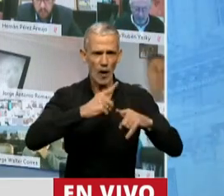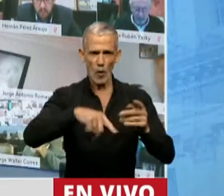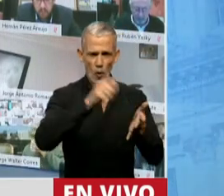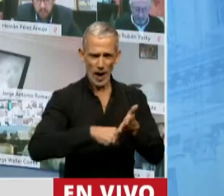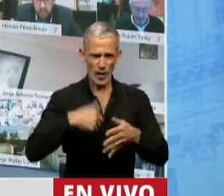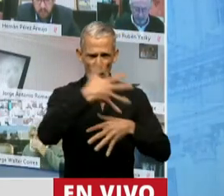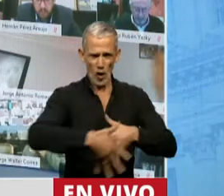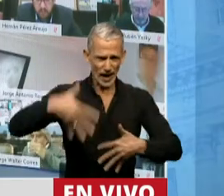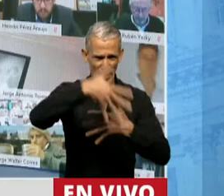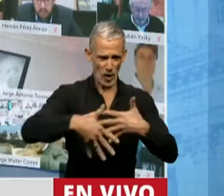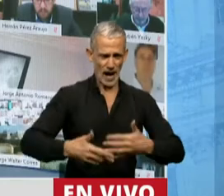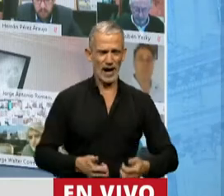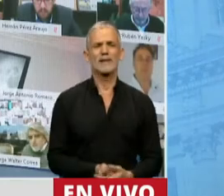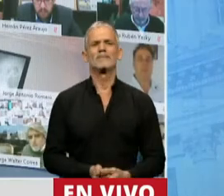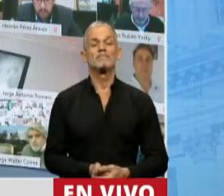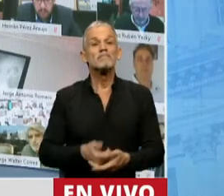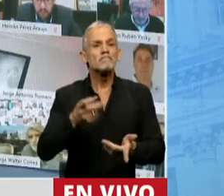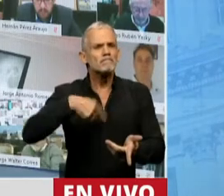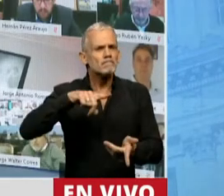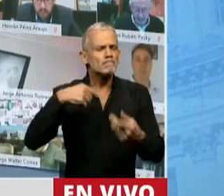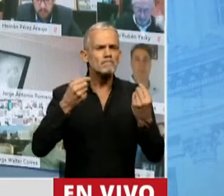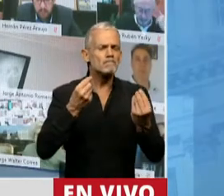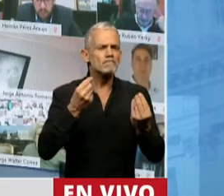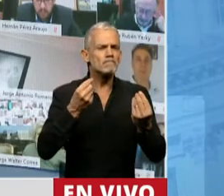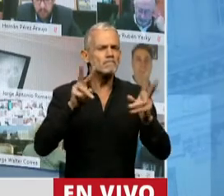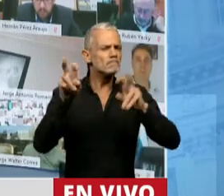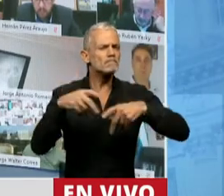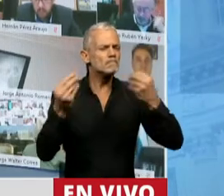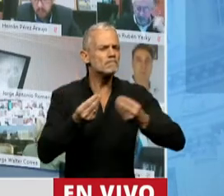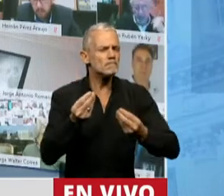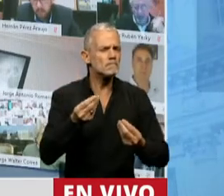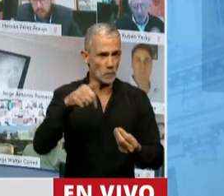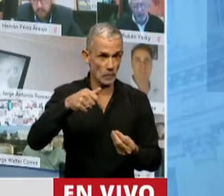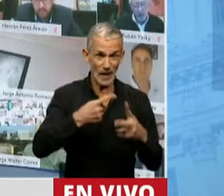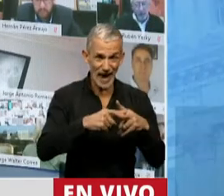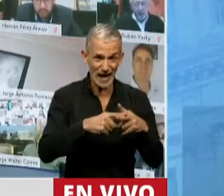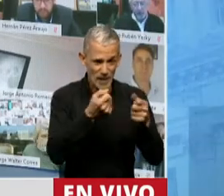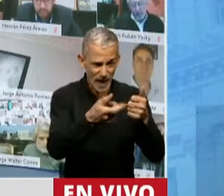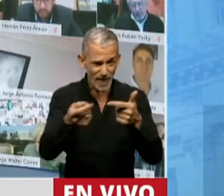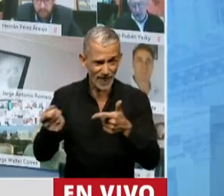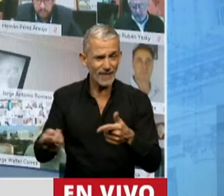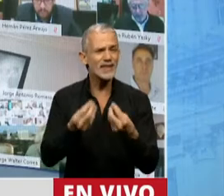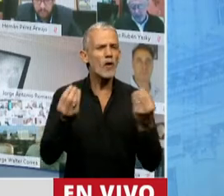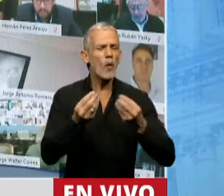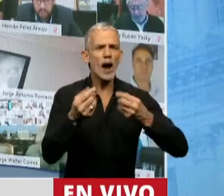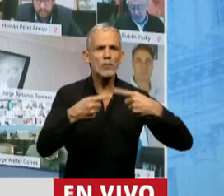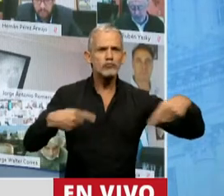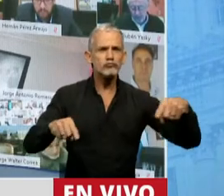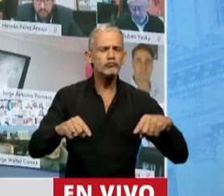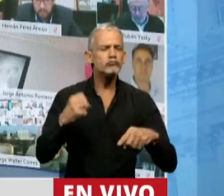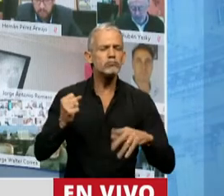acuerdo regional. Y cuando nosotros estamos hablando de estas herramientas, estamos hablando de elementos